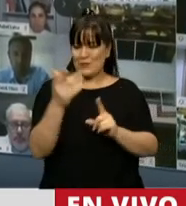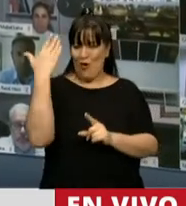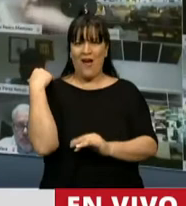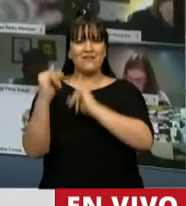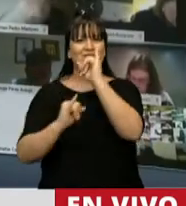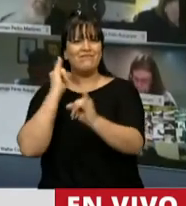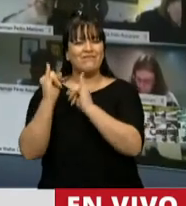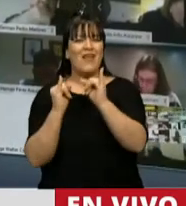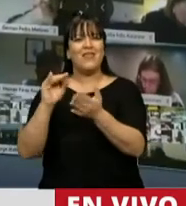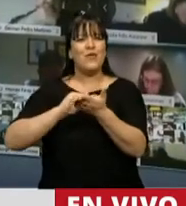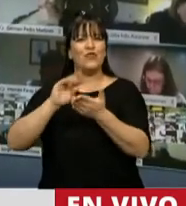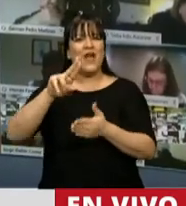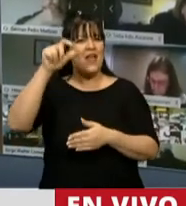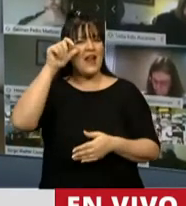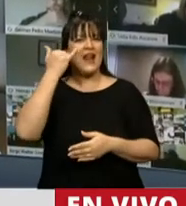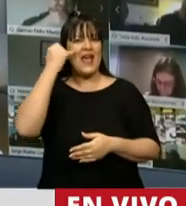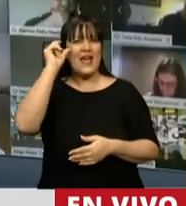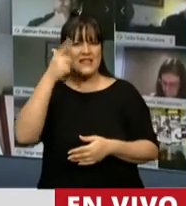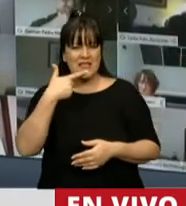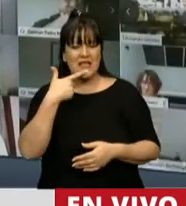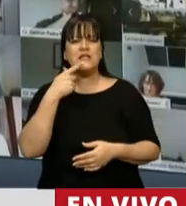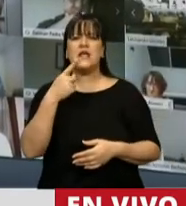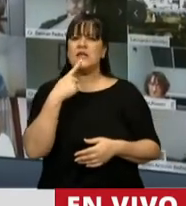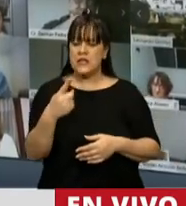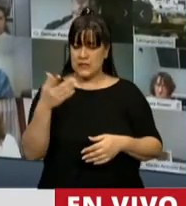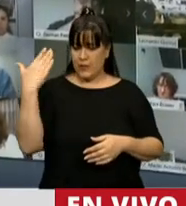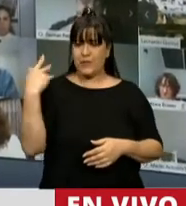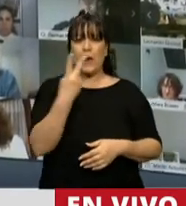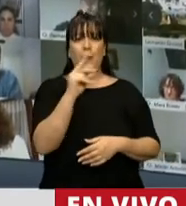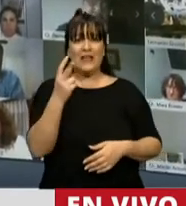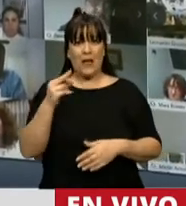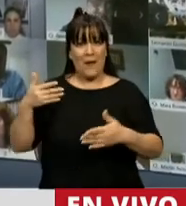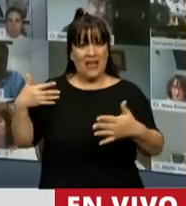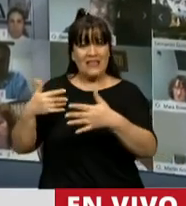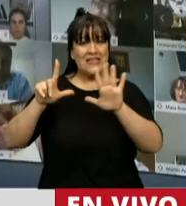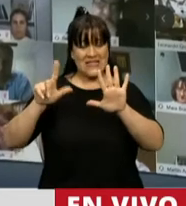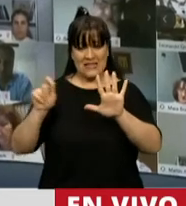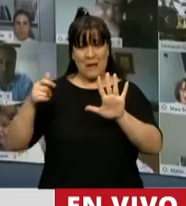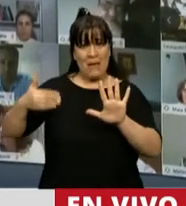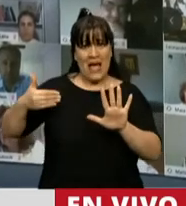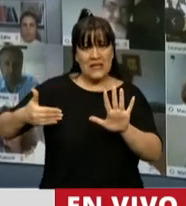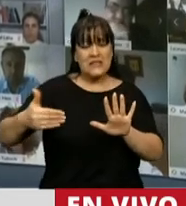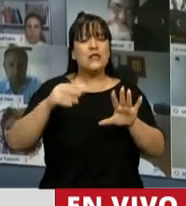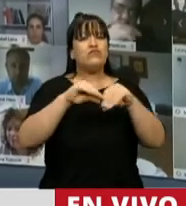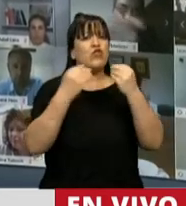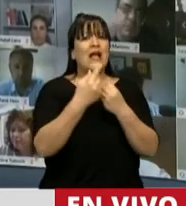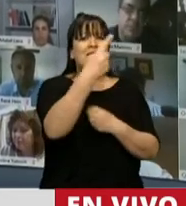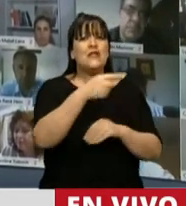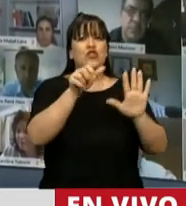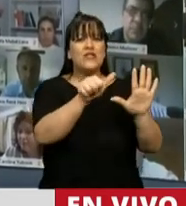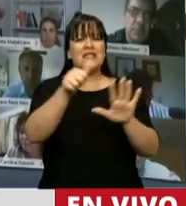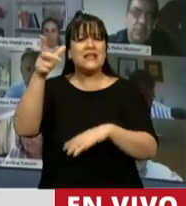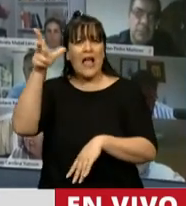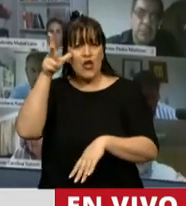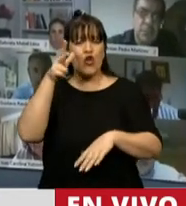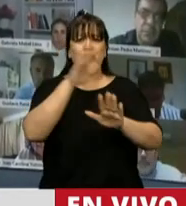la Diputada Reyes, sumo que en lo que va de 2020, solo 7 meses, 168 chicos y chicas